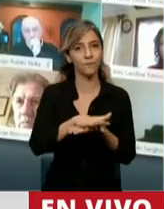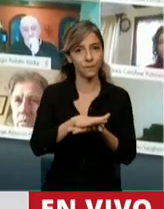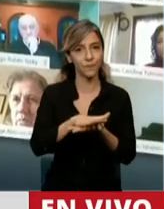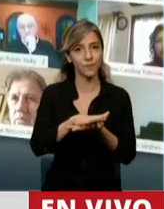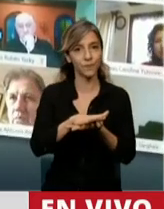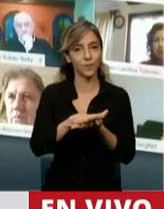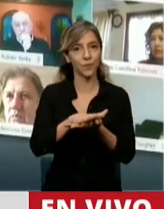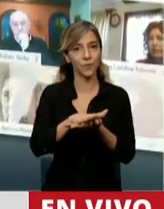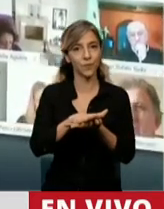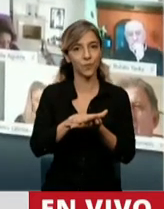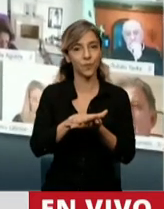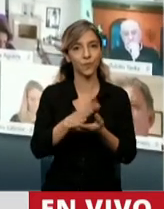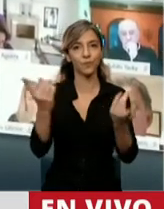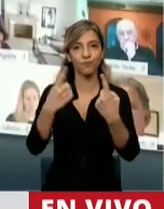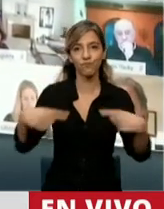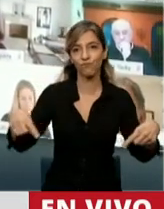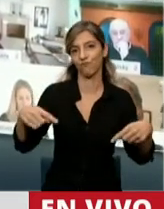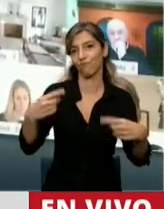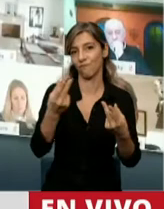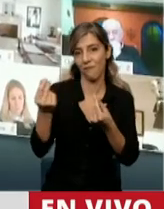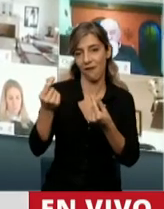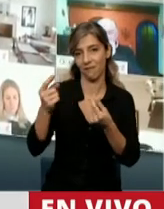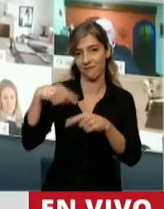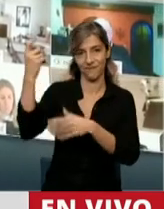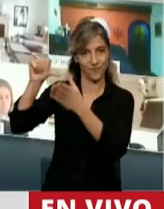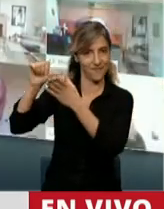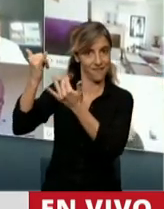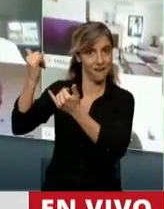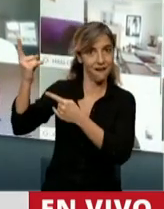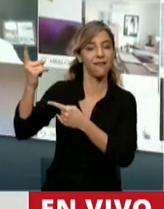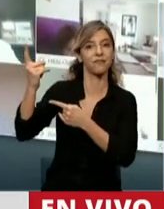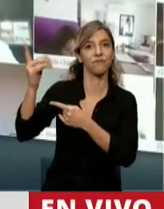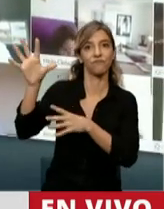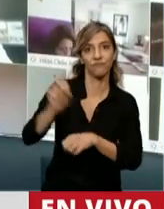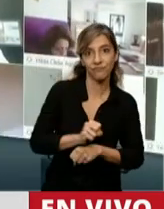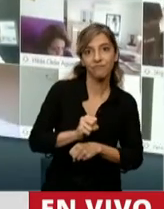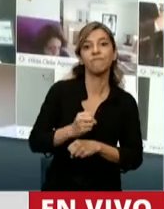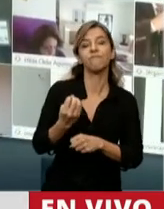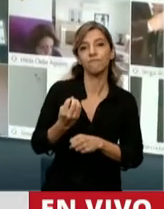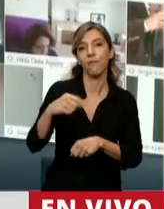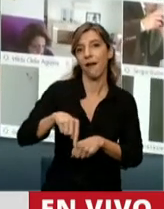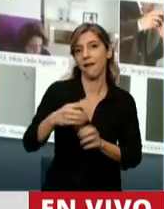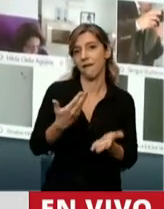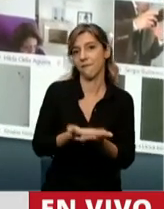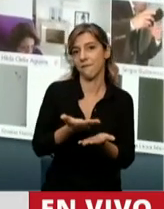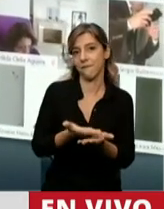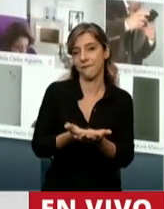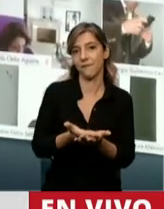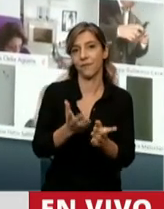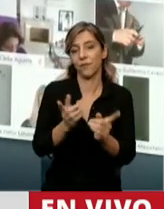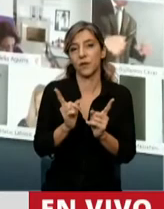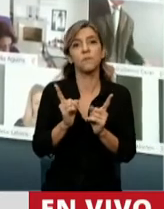activos en el exterior, la propuesta que nosotros tenemos elaborada justamente va en línea de lo que